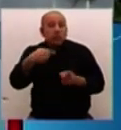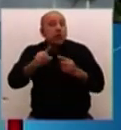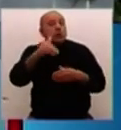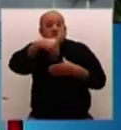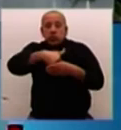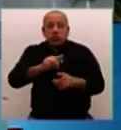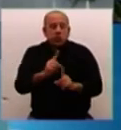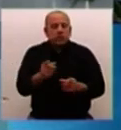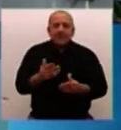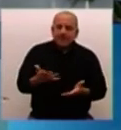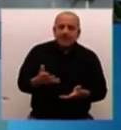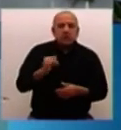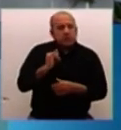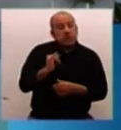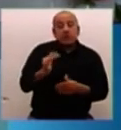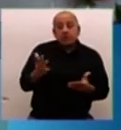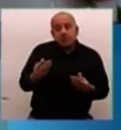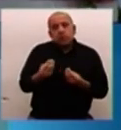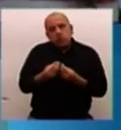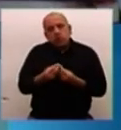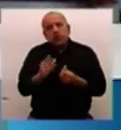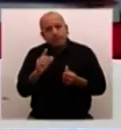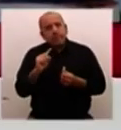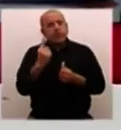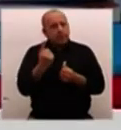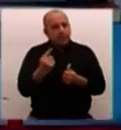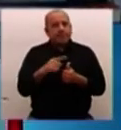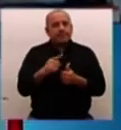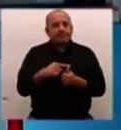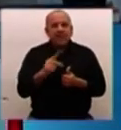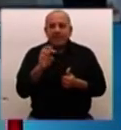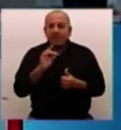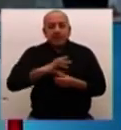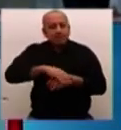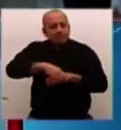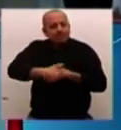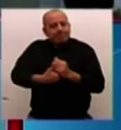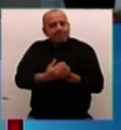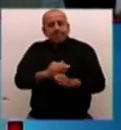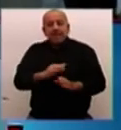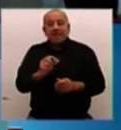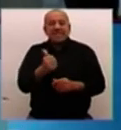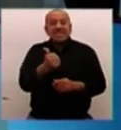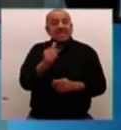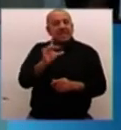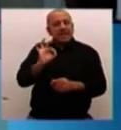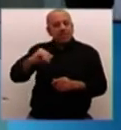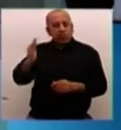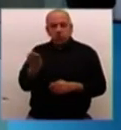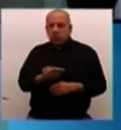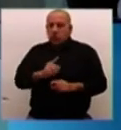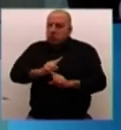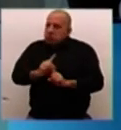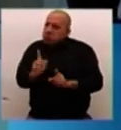Seguramente muchos, pero primero tengamos en cuenta que la abstención fue por encima del 60%. O sea, ganó la gente que